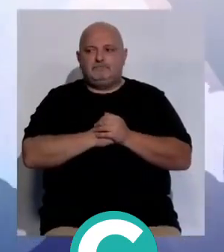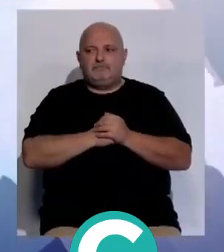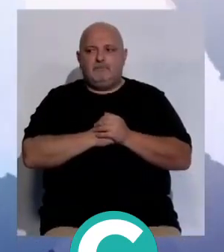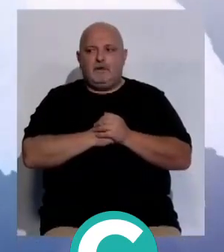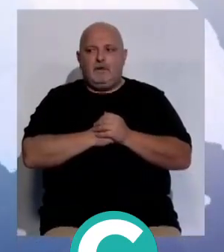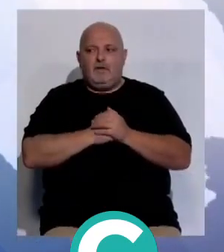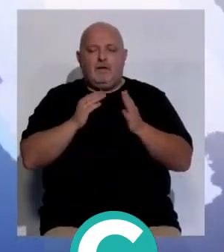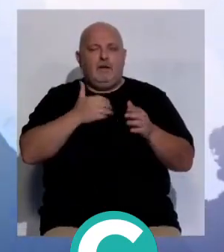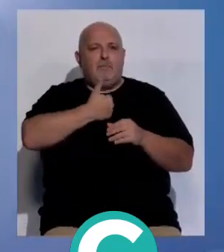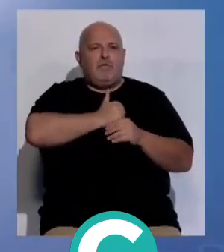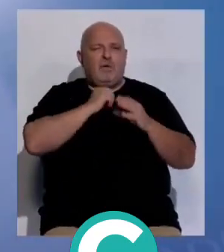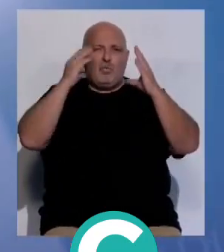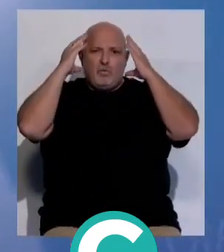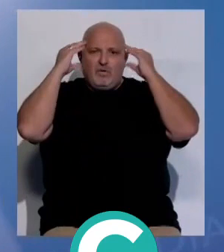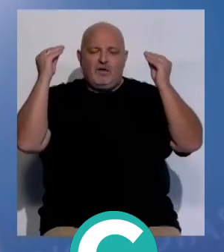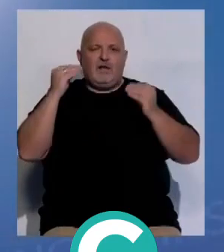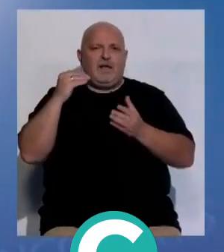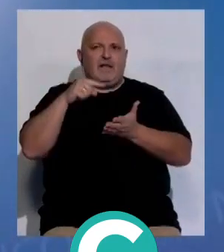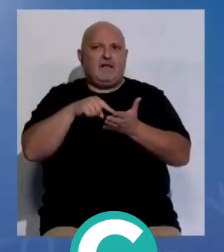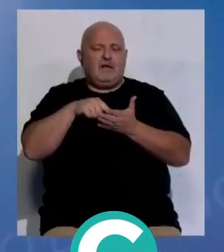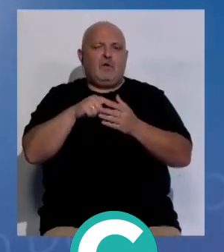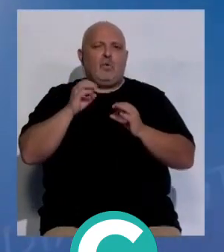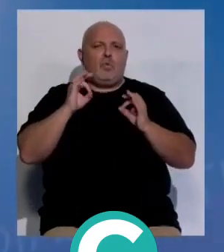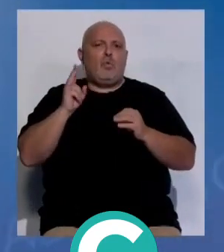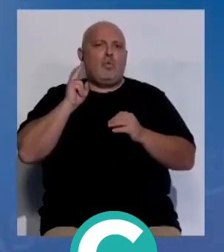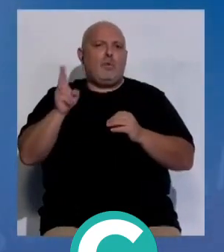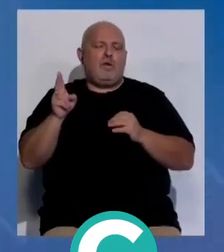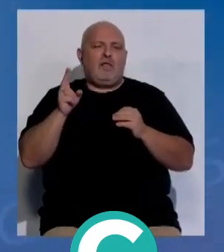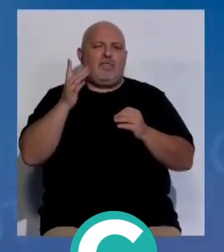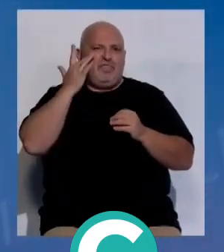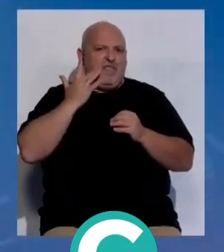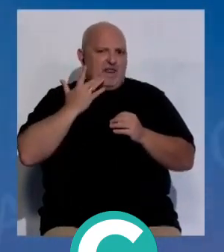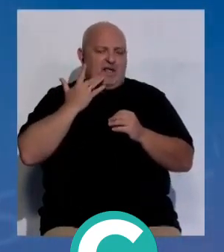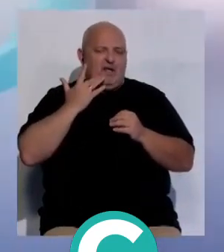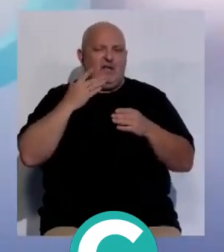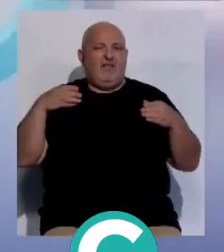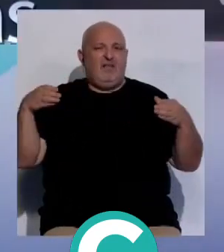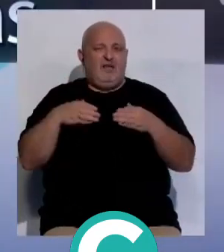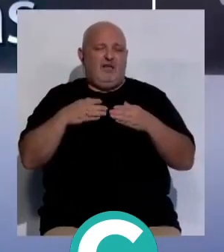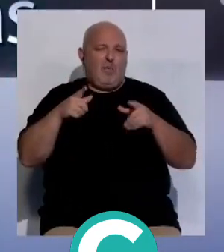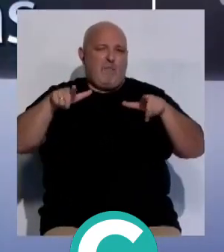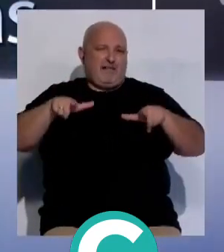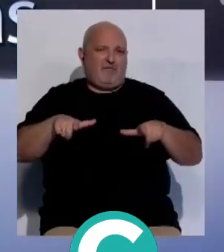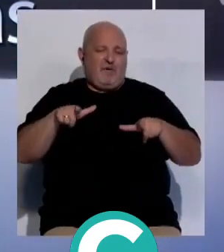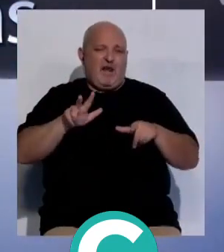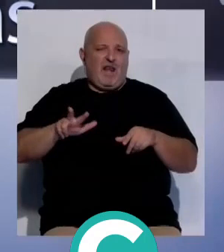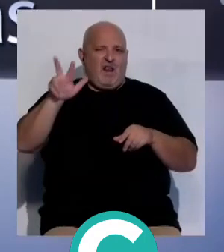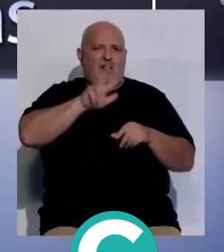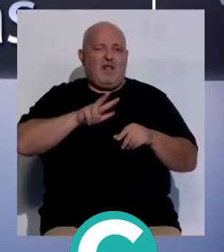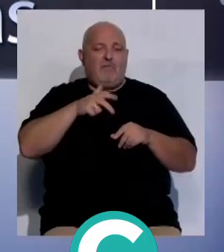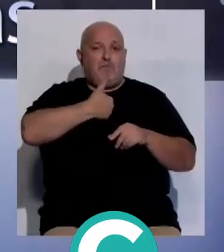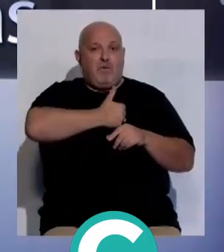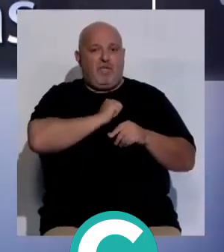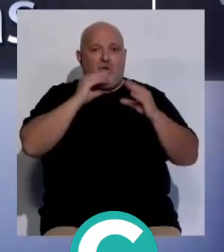Y policías y guardias civiles exigen una jubilación digna. Agrupados en una plataforma nacional los